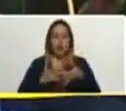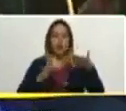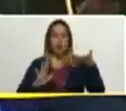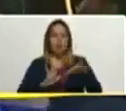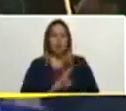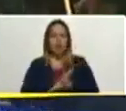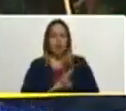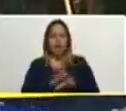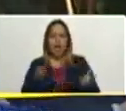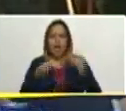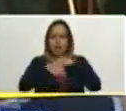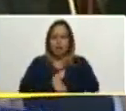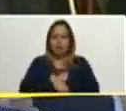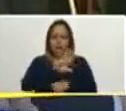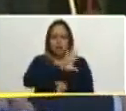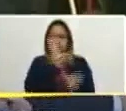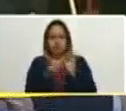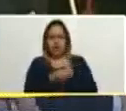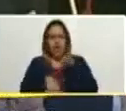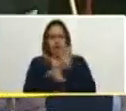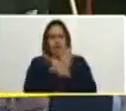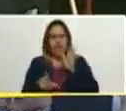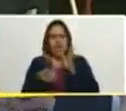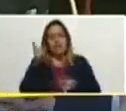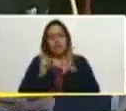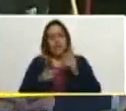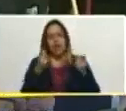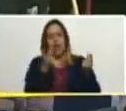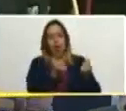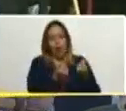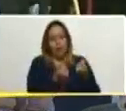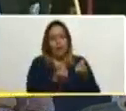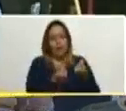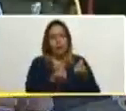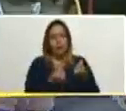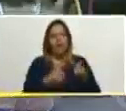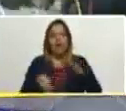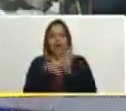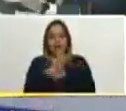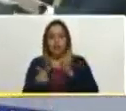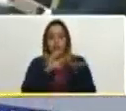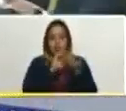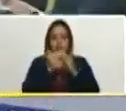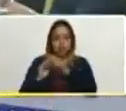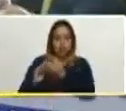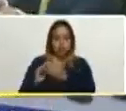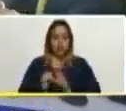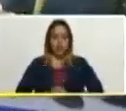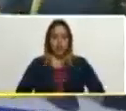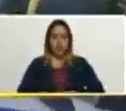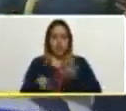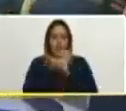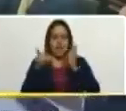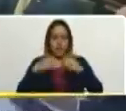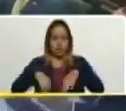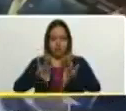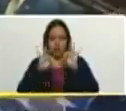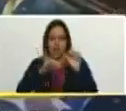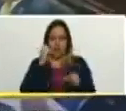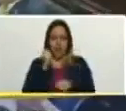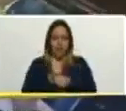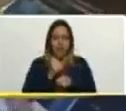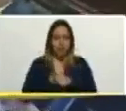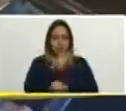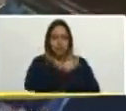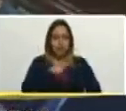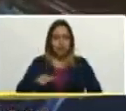acoplar y ajustar las leyes en materia económica, las leyes del poder comunal, las leyes especiales para trabajadoras